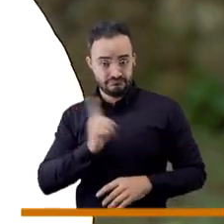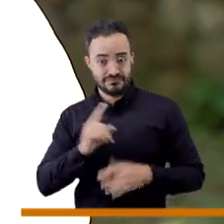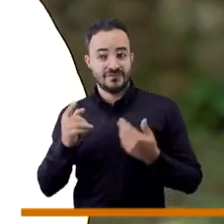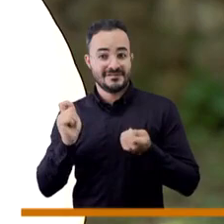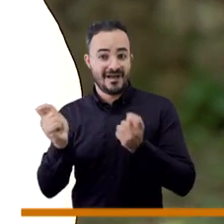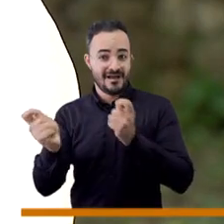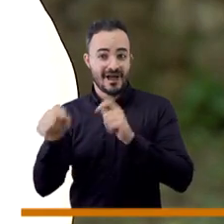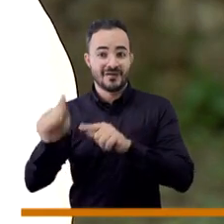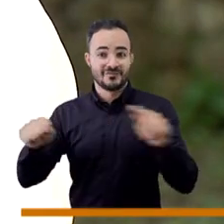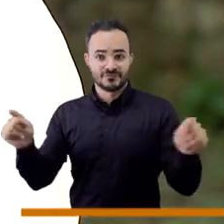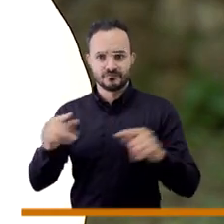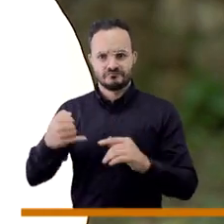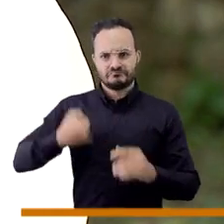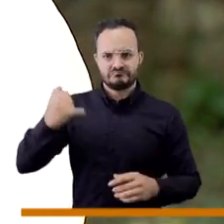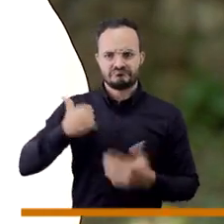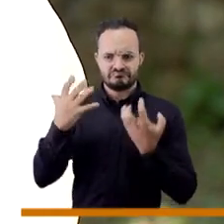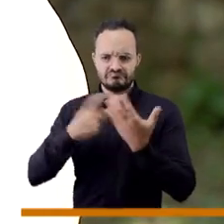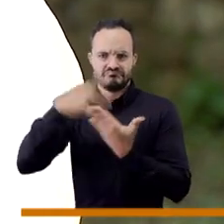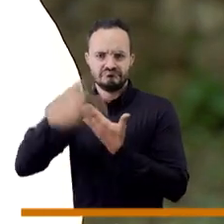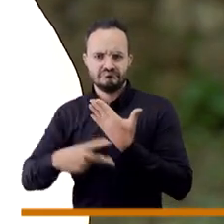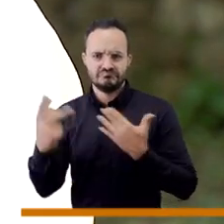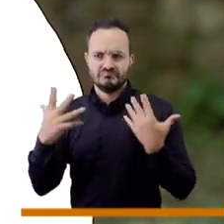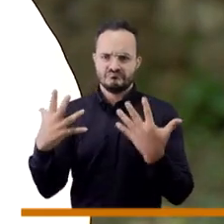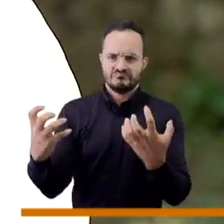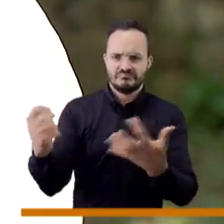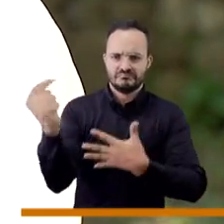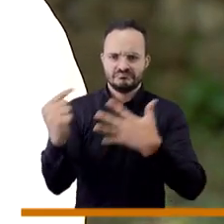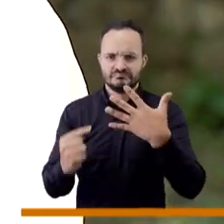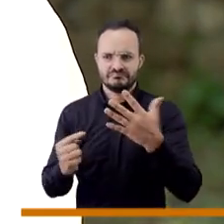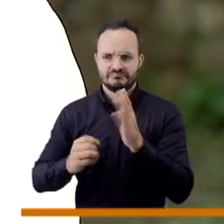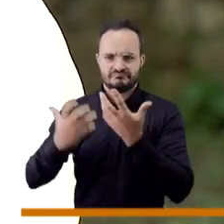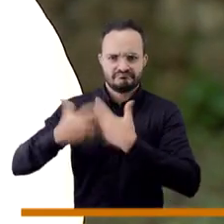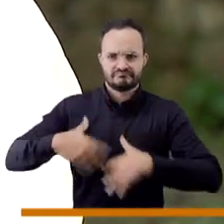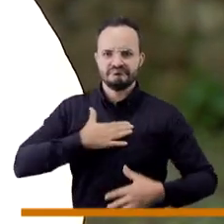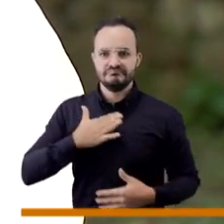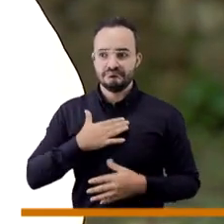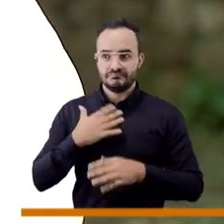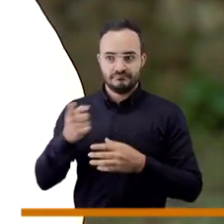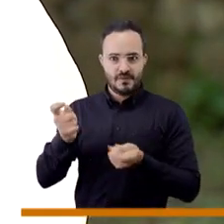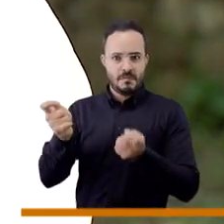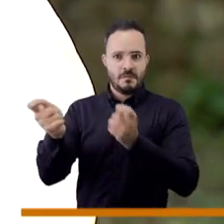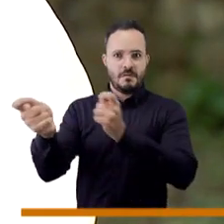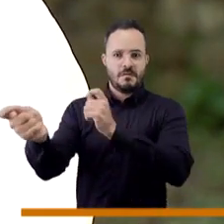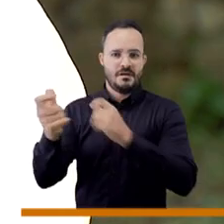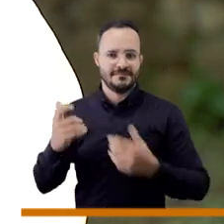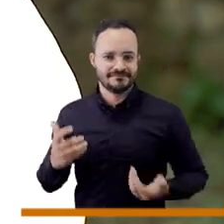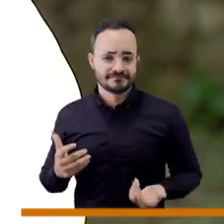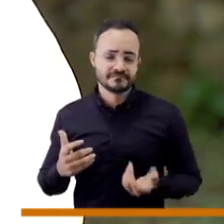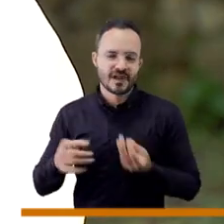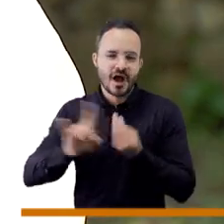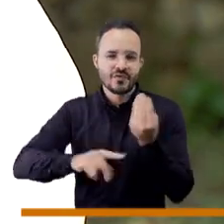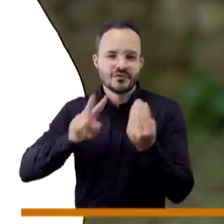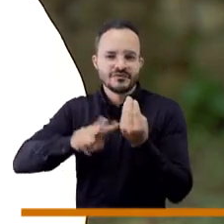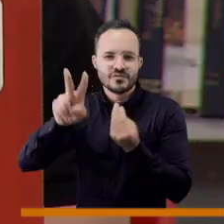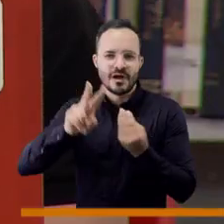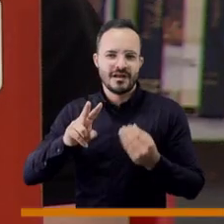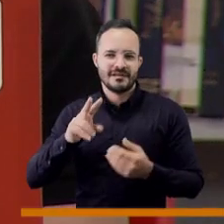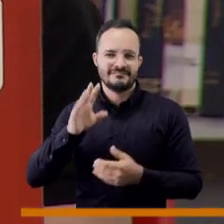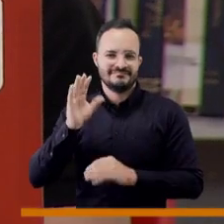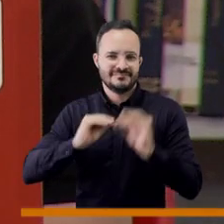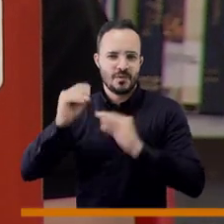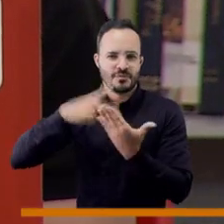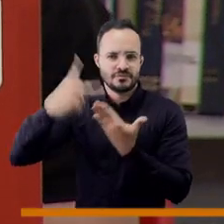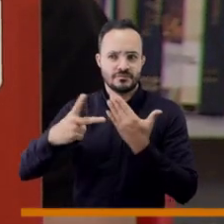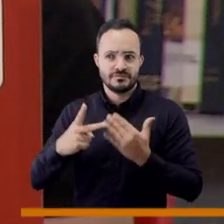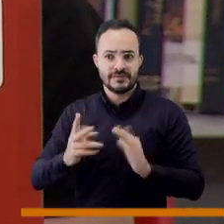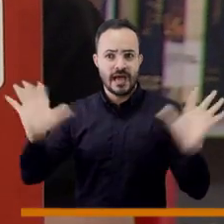jóvenes empoderado ya con unos proyectos gigantes, cierto, no solo eso de los audiovisuales sino que yo miro y esa